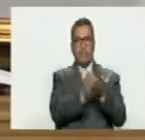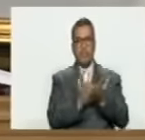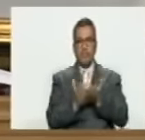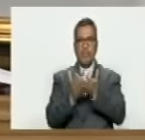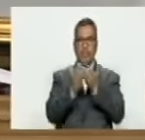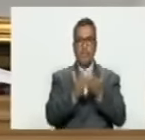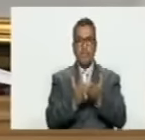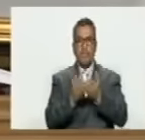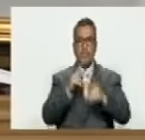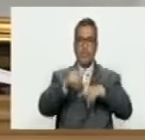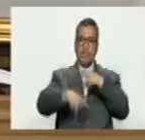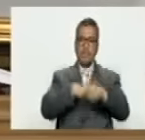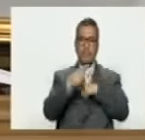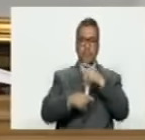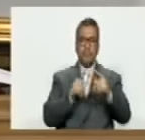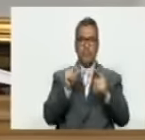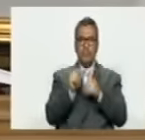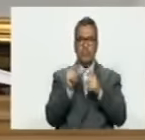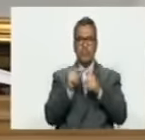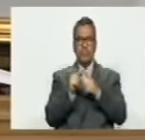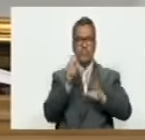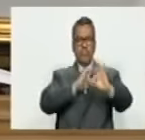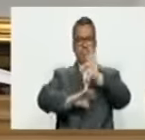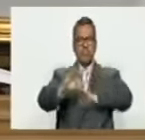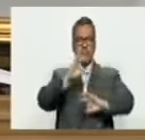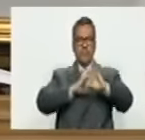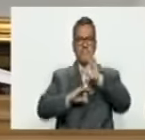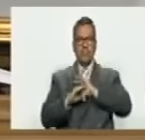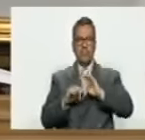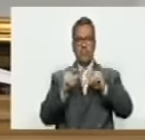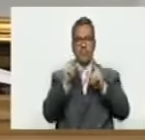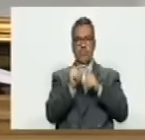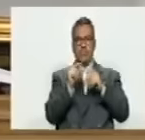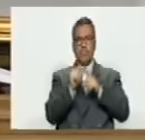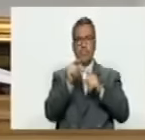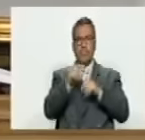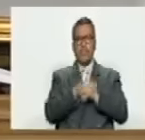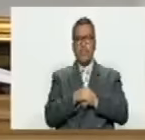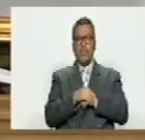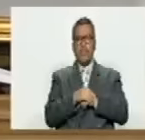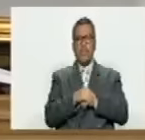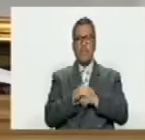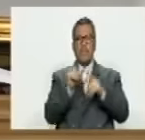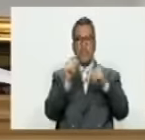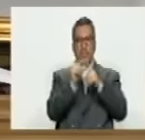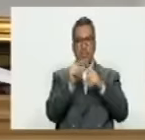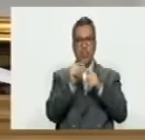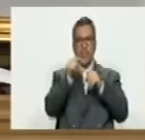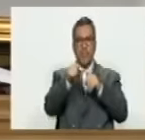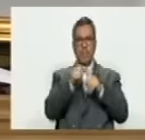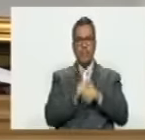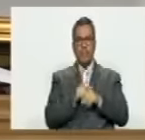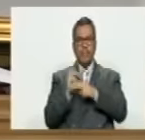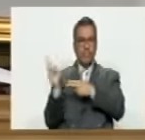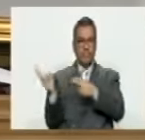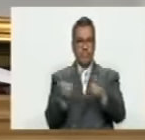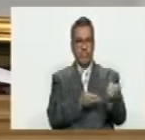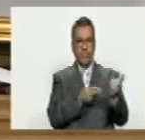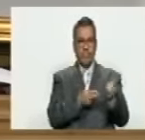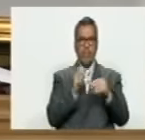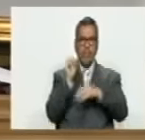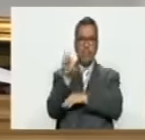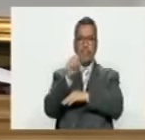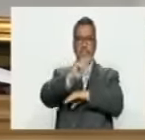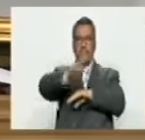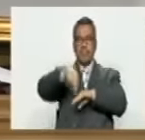desarrollo y las palabras que ha preparado dejo en el derecho de palabra e invito a la tribuna de